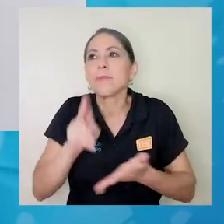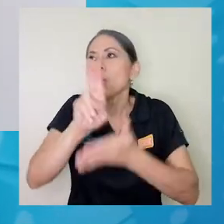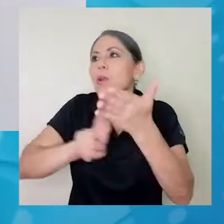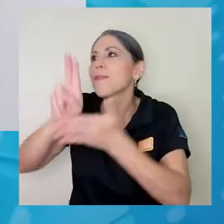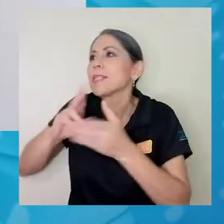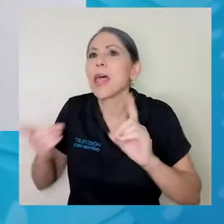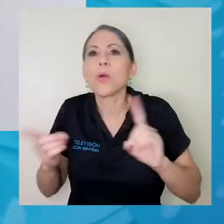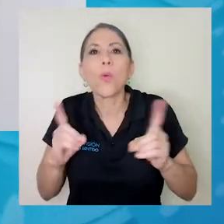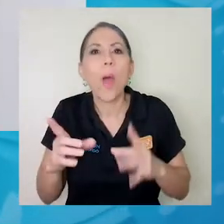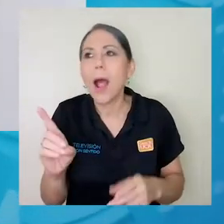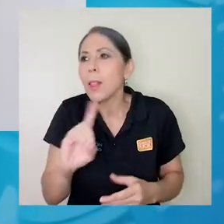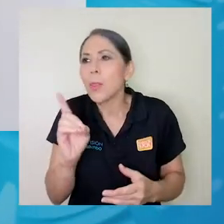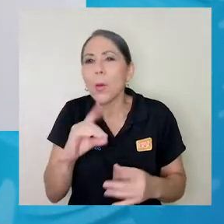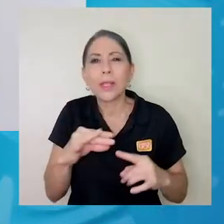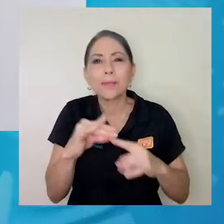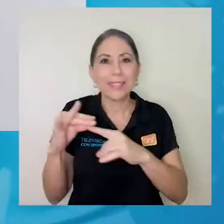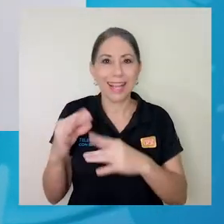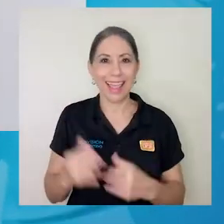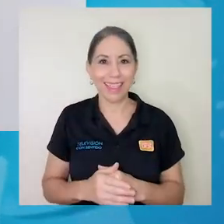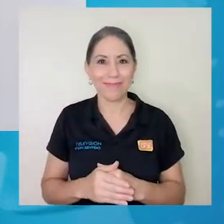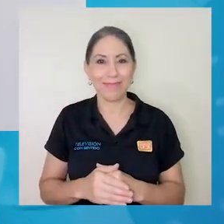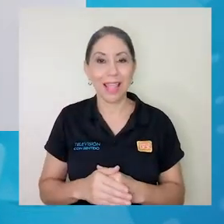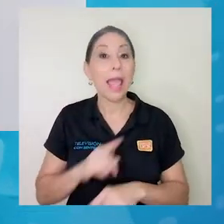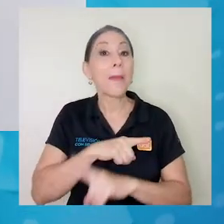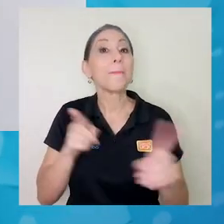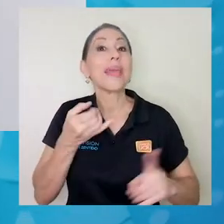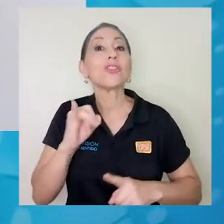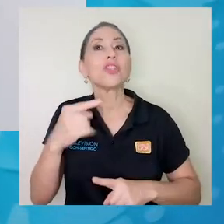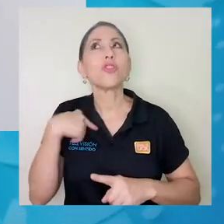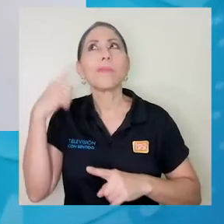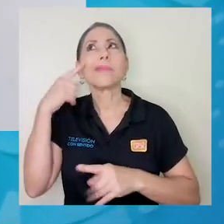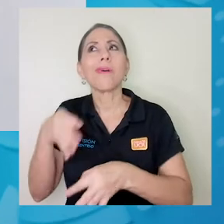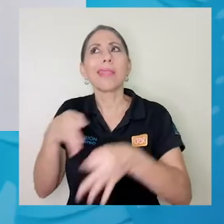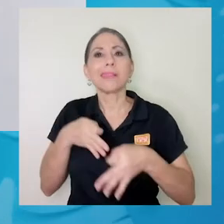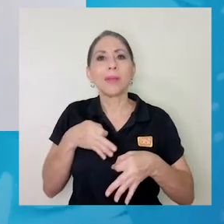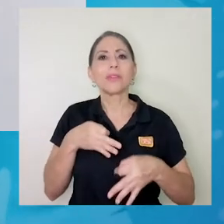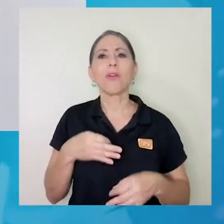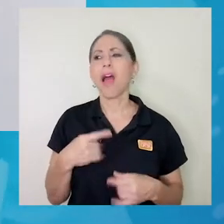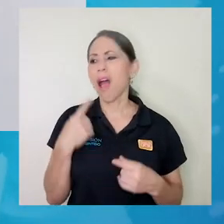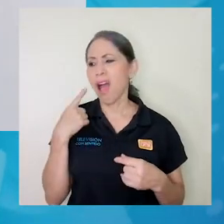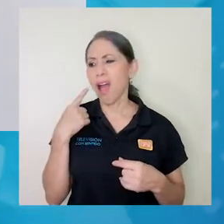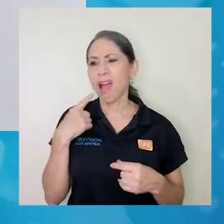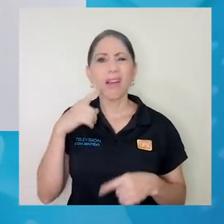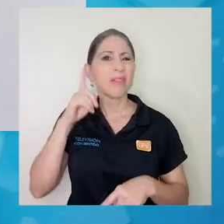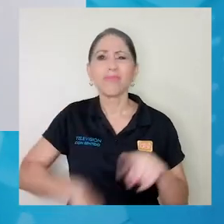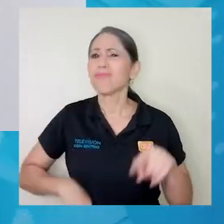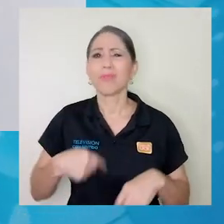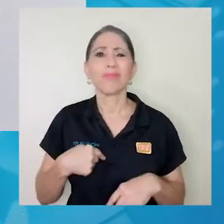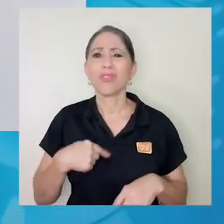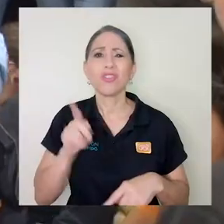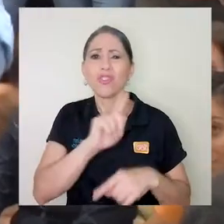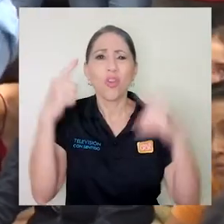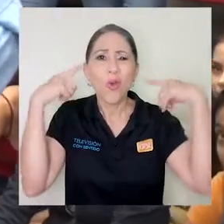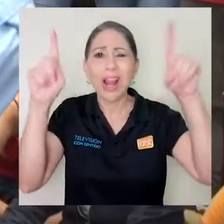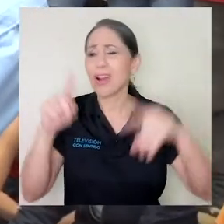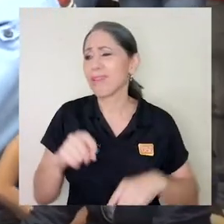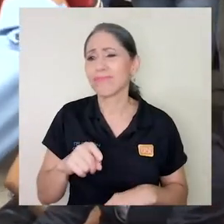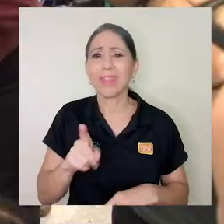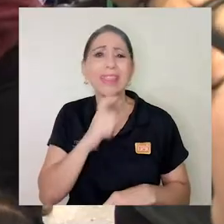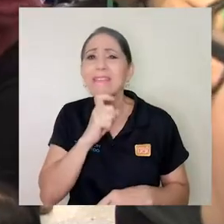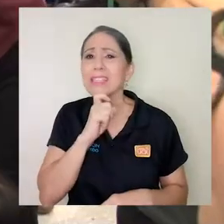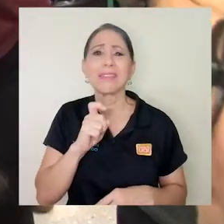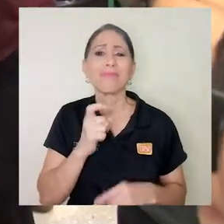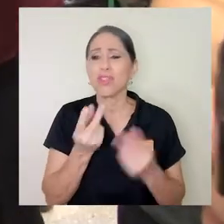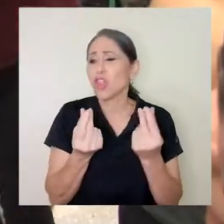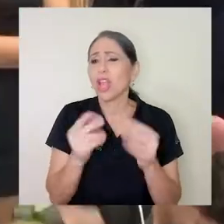ser, en qué especialidad puede ser. La anticipación es, yo no lo voy a lograr, porque es muy difícil, porque no tengo dinero, porque no tengo